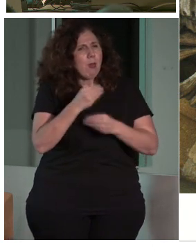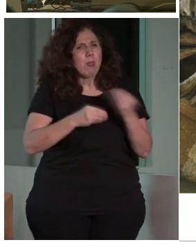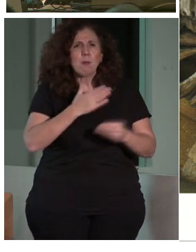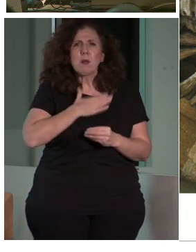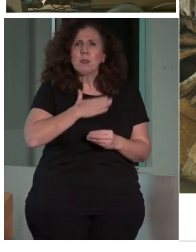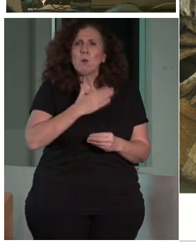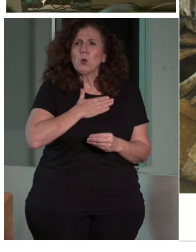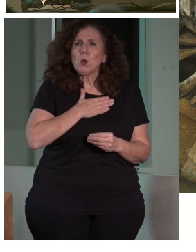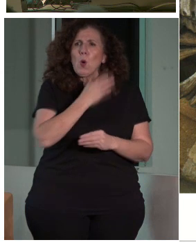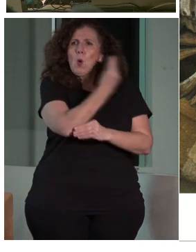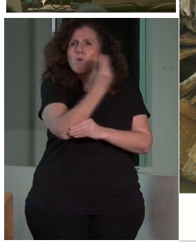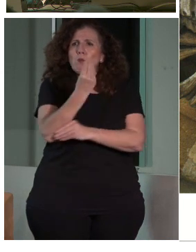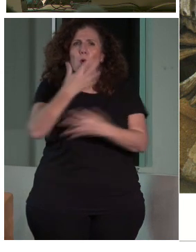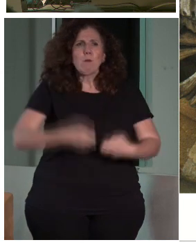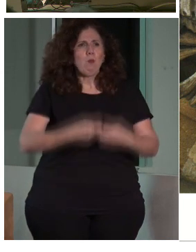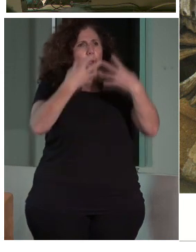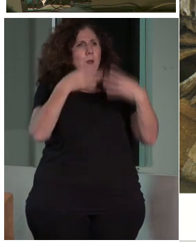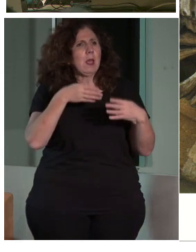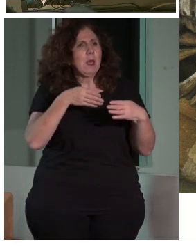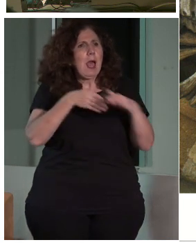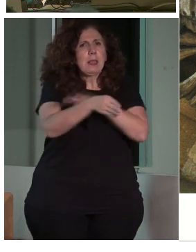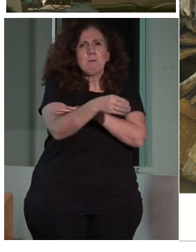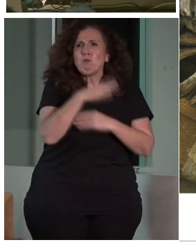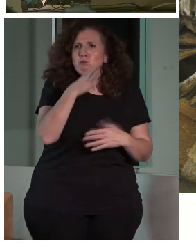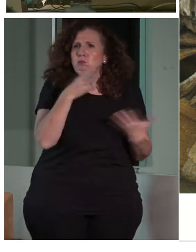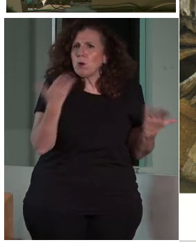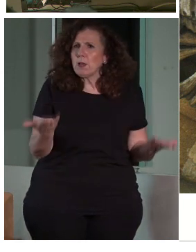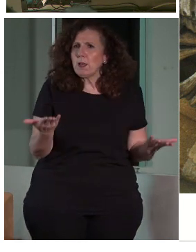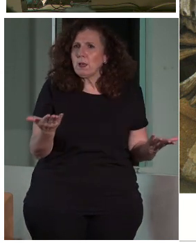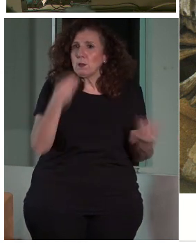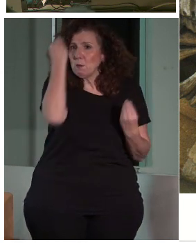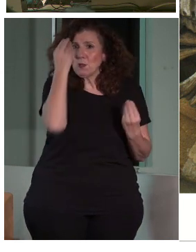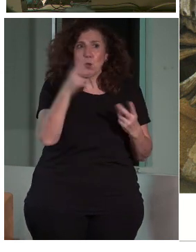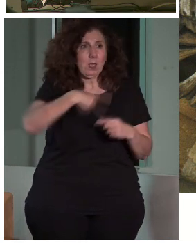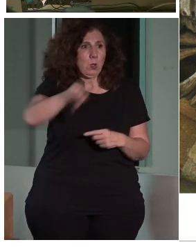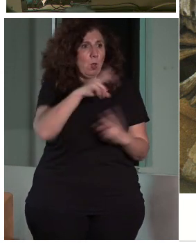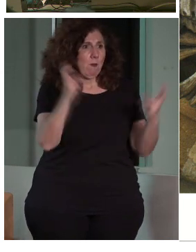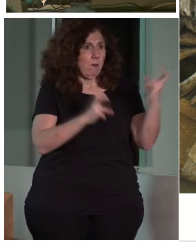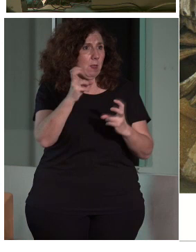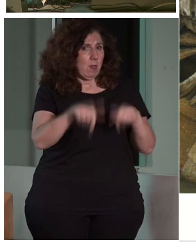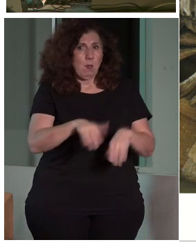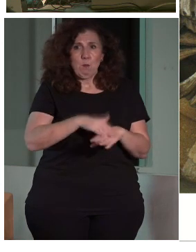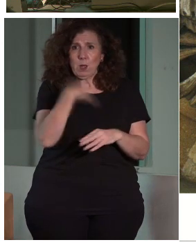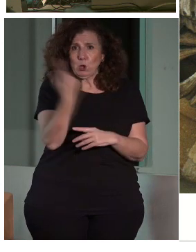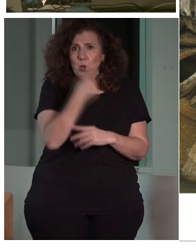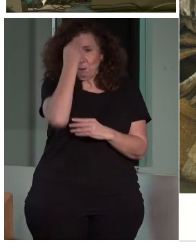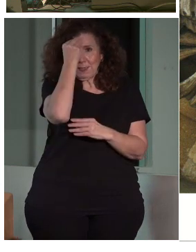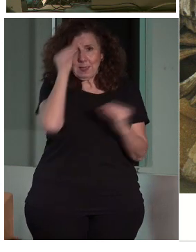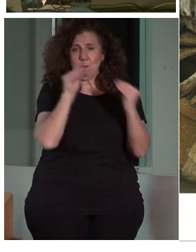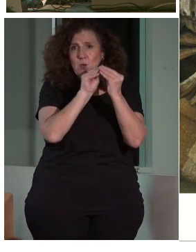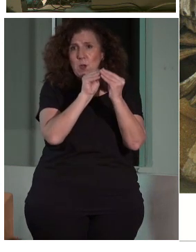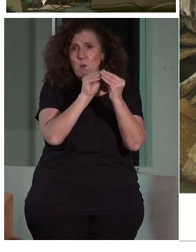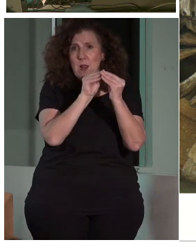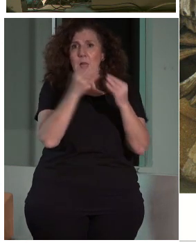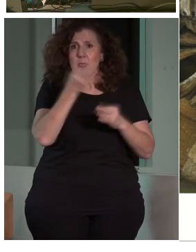inmueble. Evidentemente, seguro que estamos aquí porque pensamos que es necesario hacerlo accesible y, además, ya nos han dado